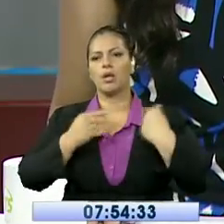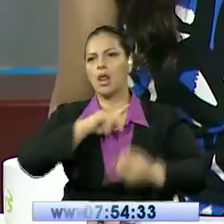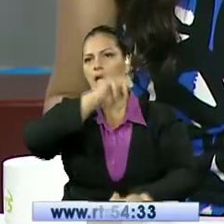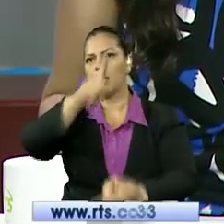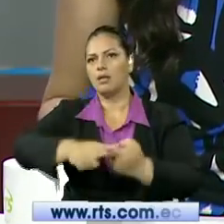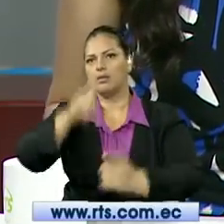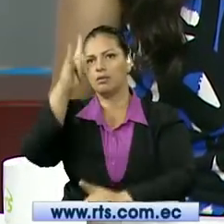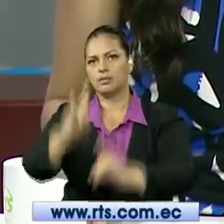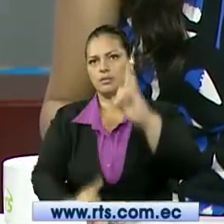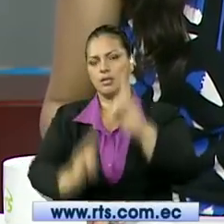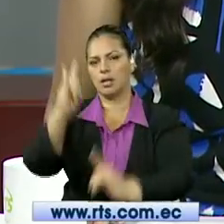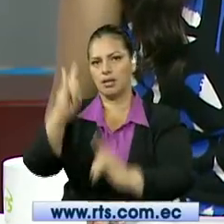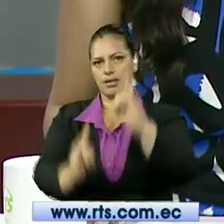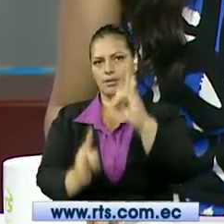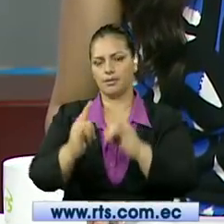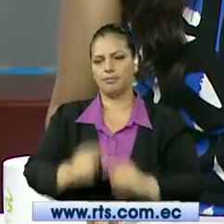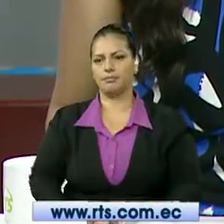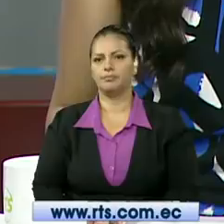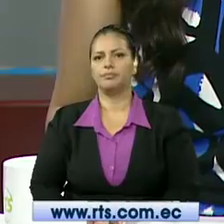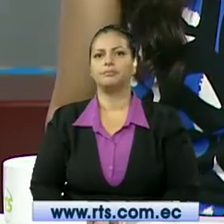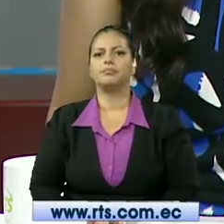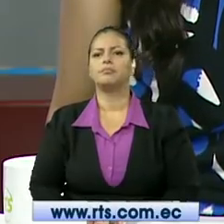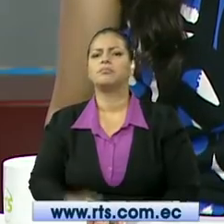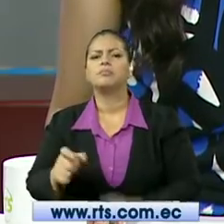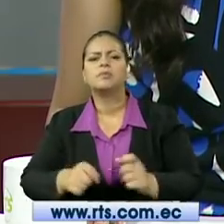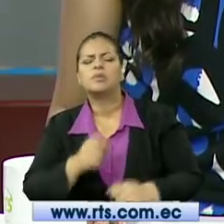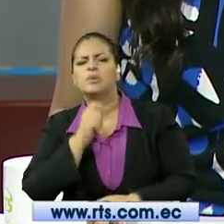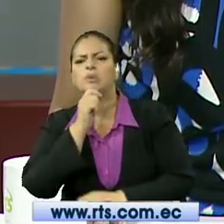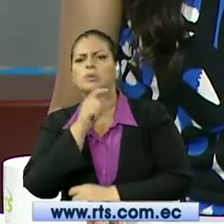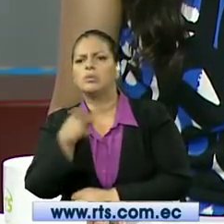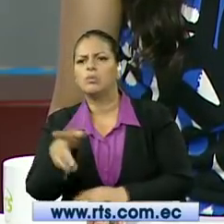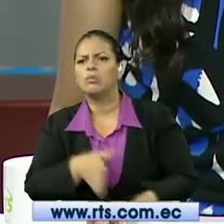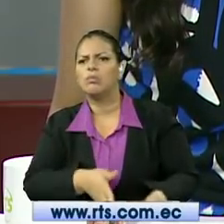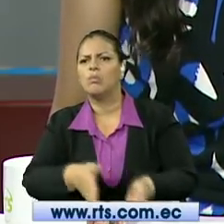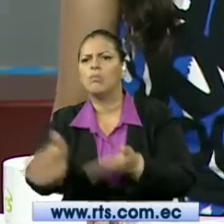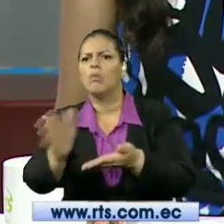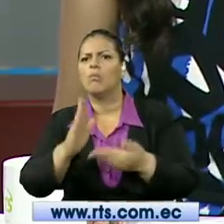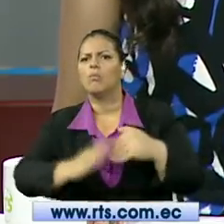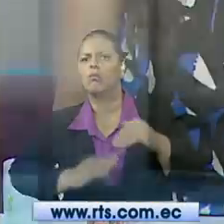inquietudes y opiniones entre los usuarios de esta autopista.